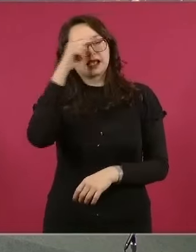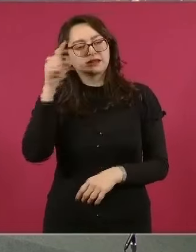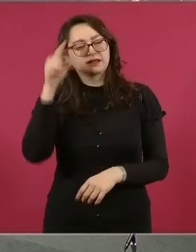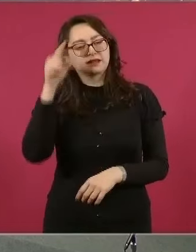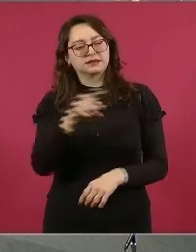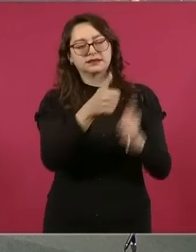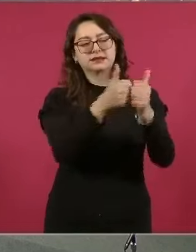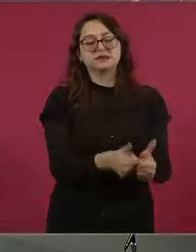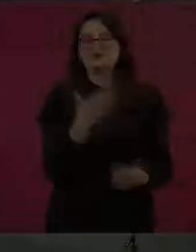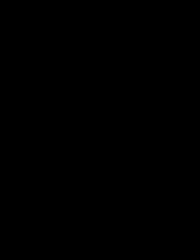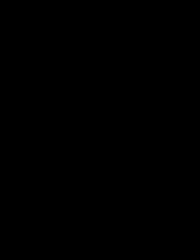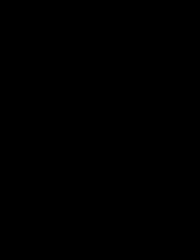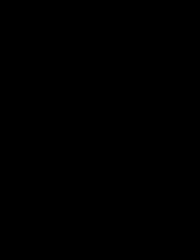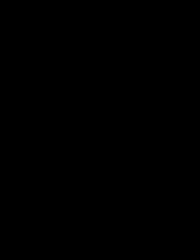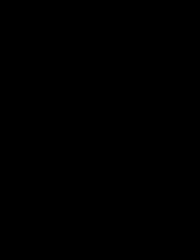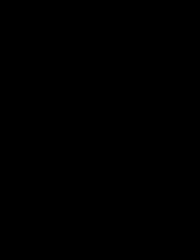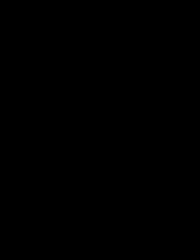el deporte.